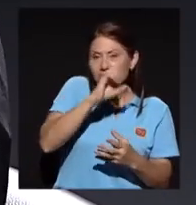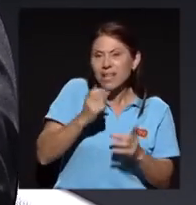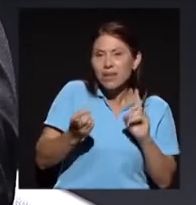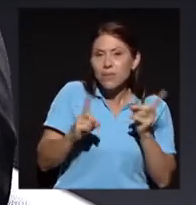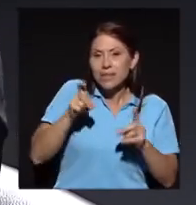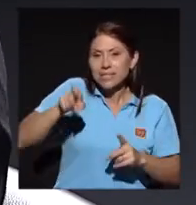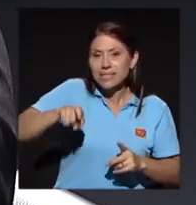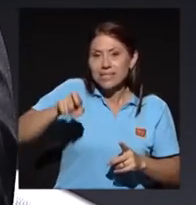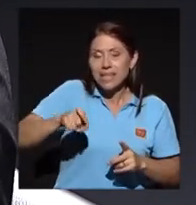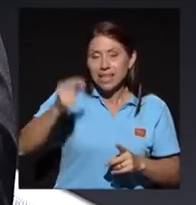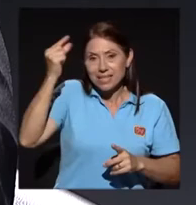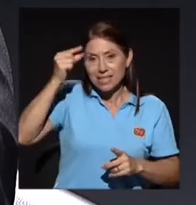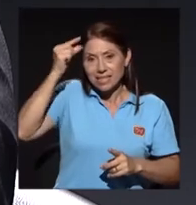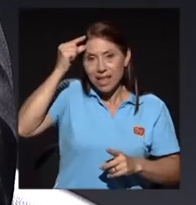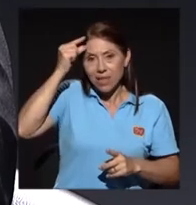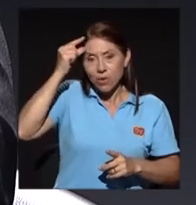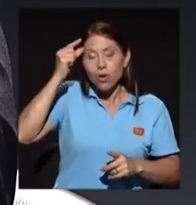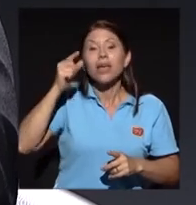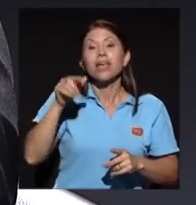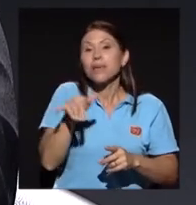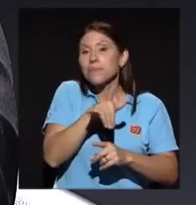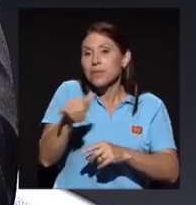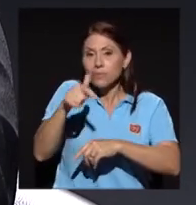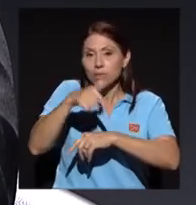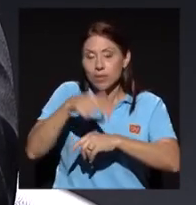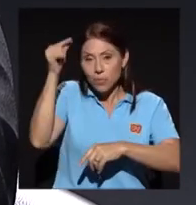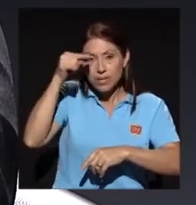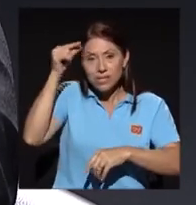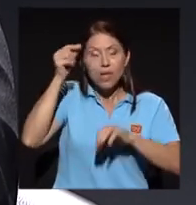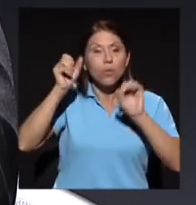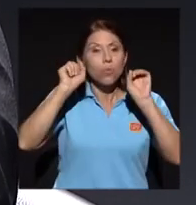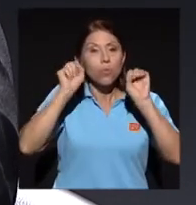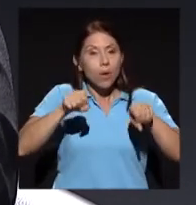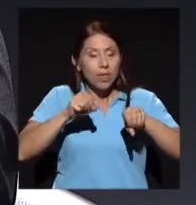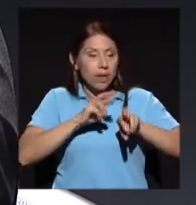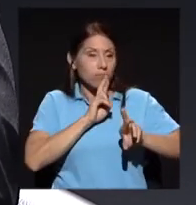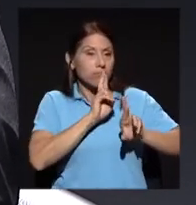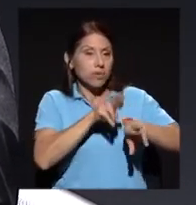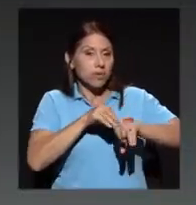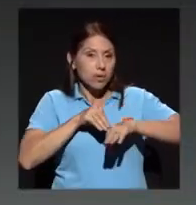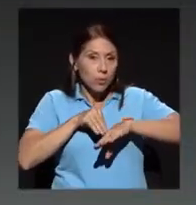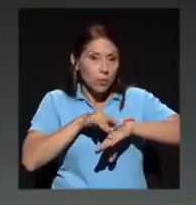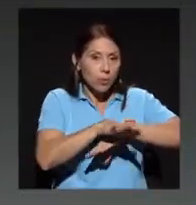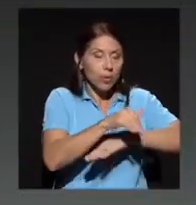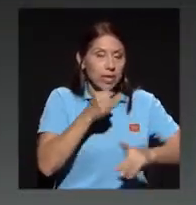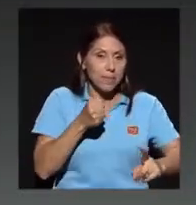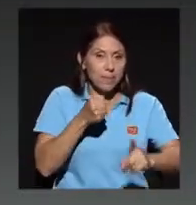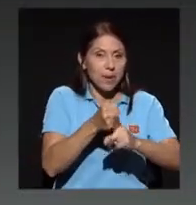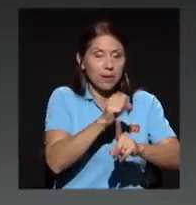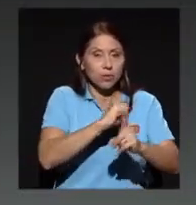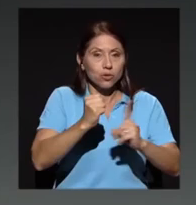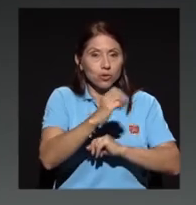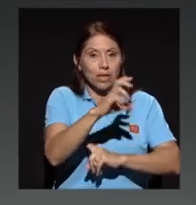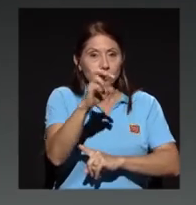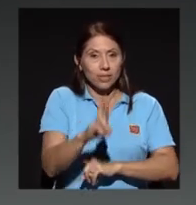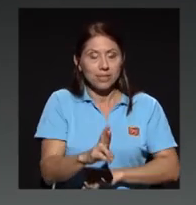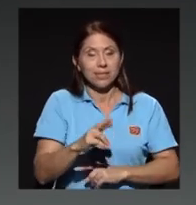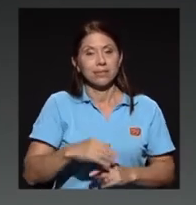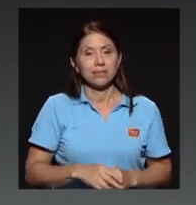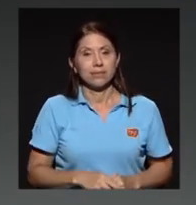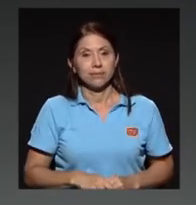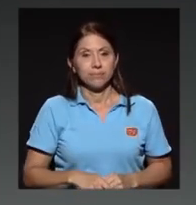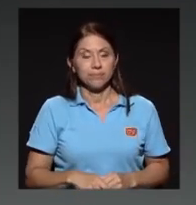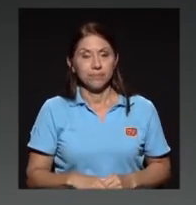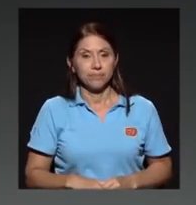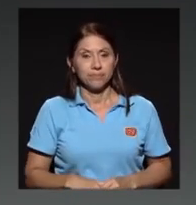hacia la generación de impacto sobre la sociedad costalicense bueno y de alguna manera